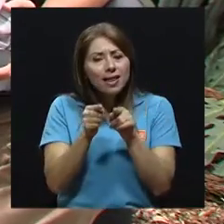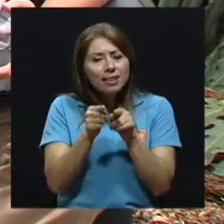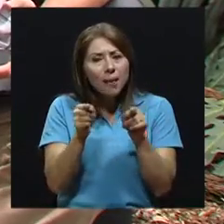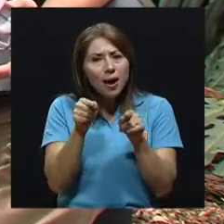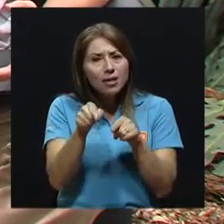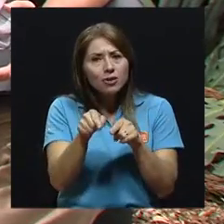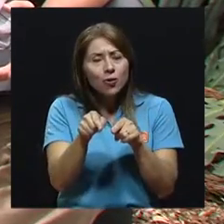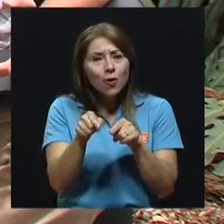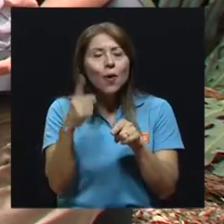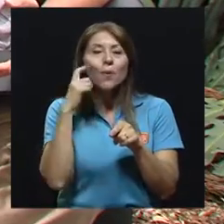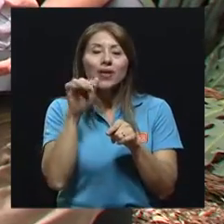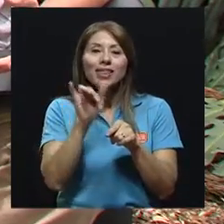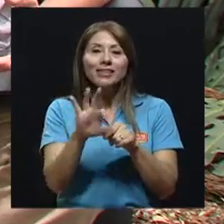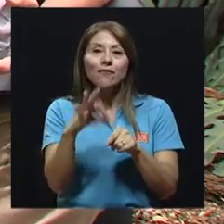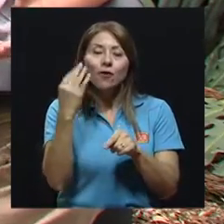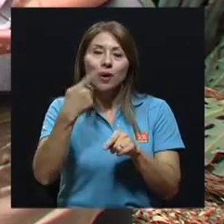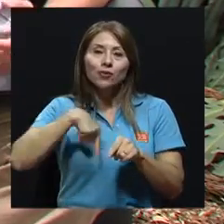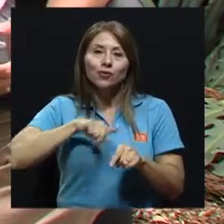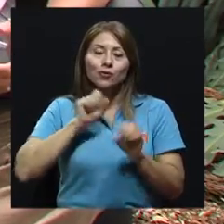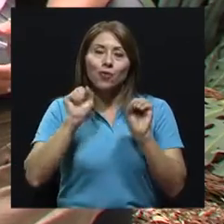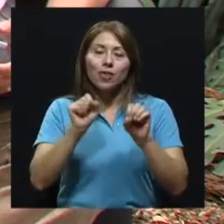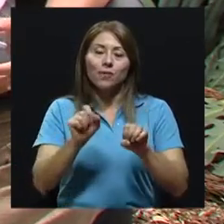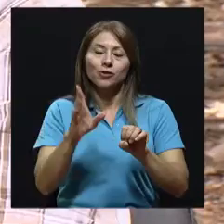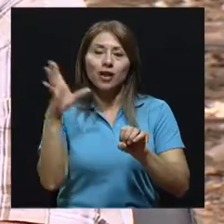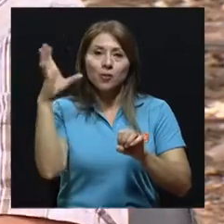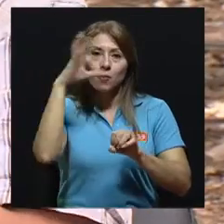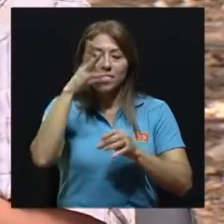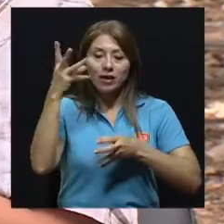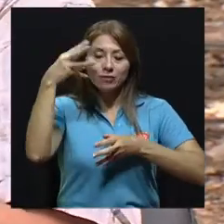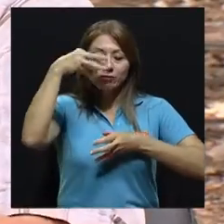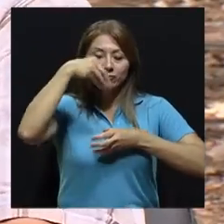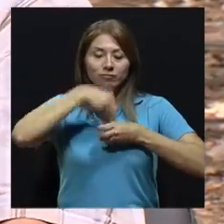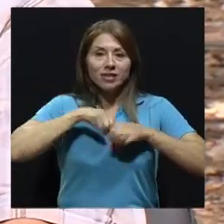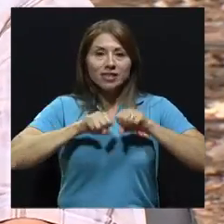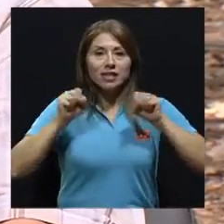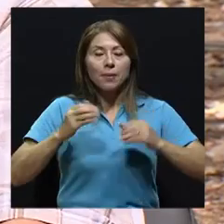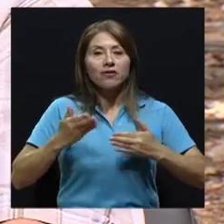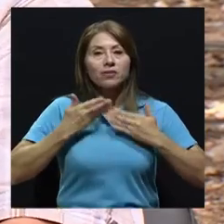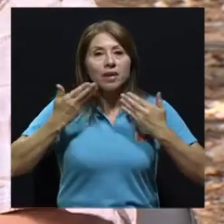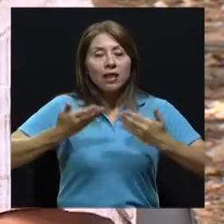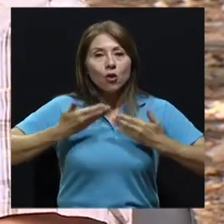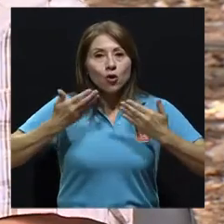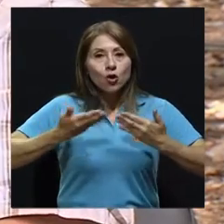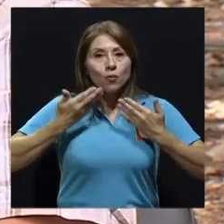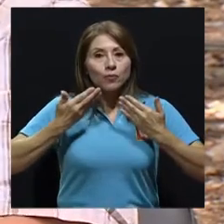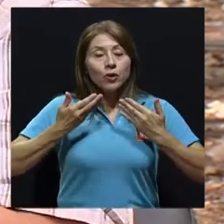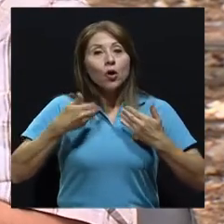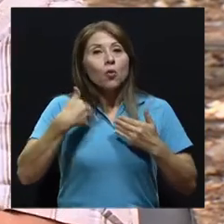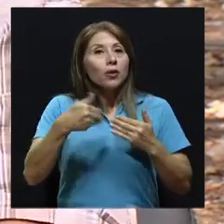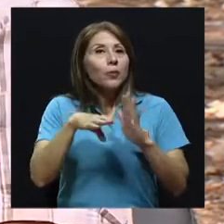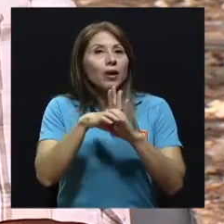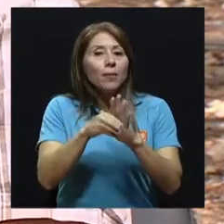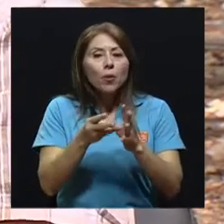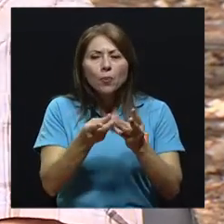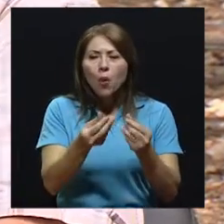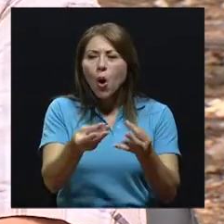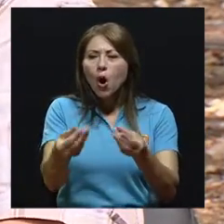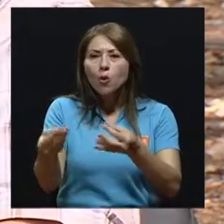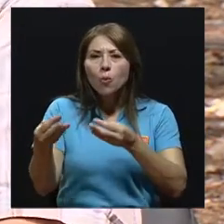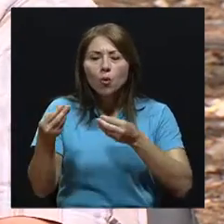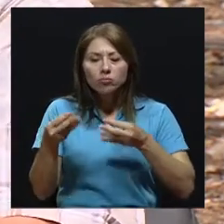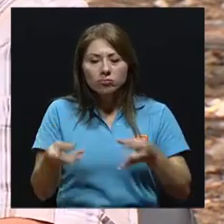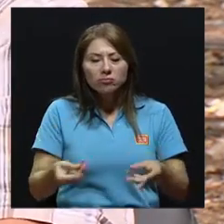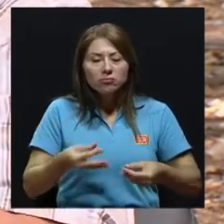partículas van a penetrar en el sistema respiratorio. Las partículas muy gruesas, normalmente partículas de polvo grandes,